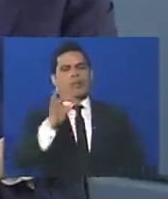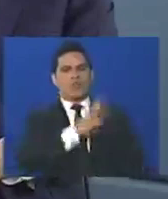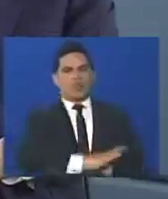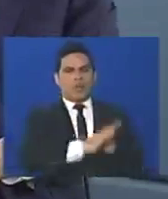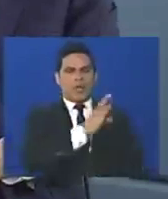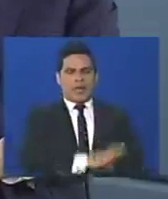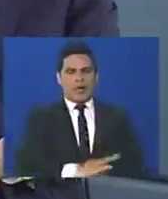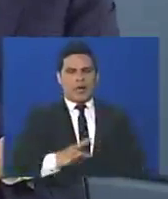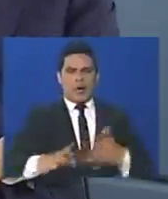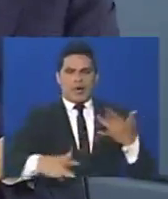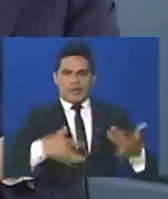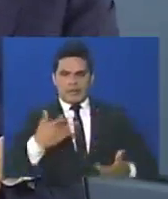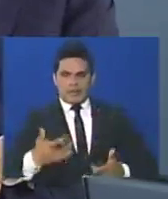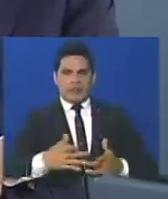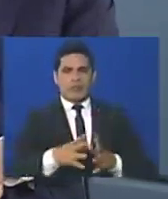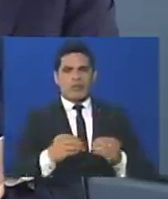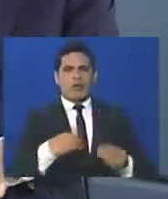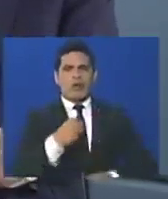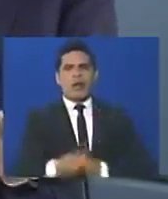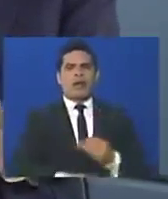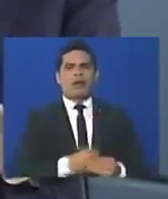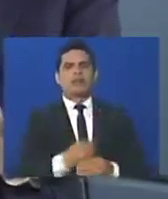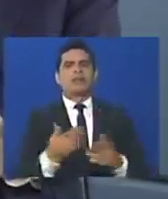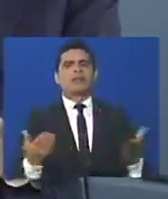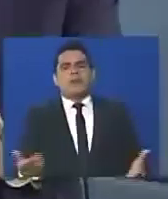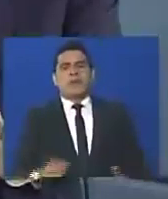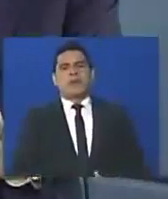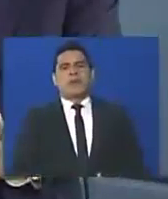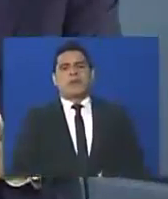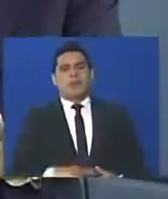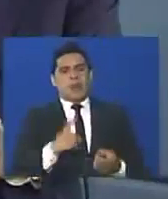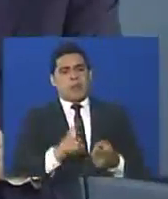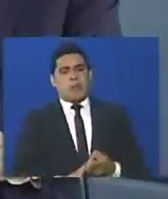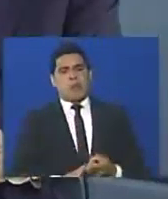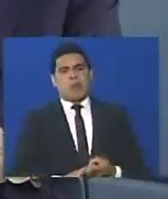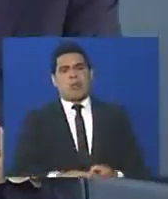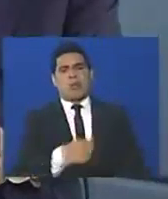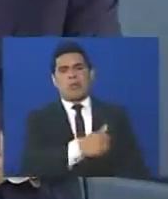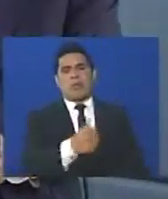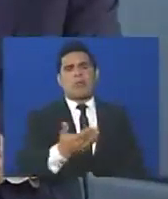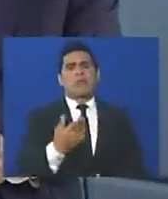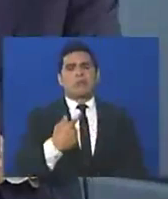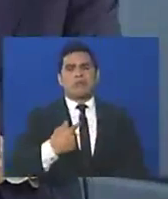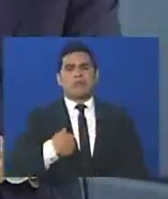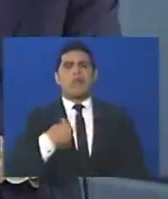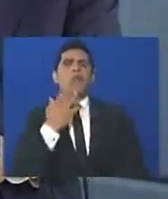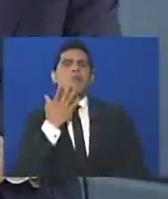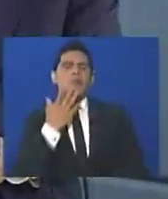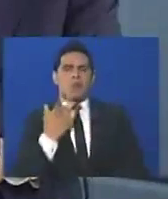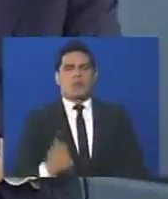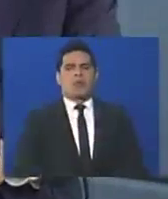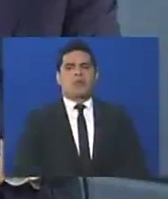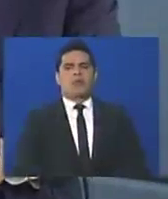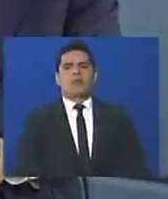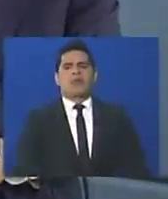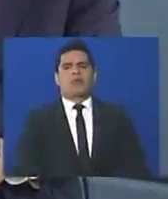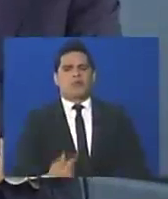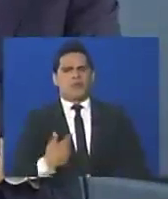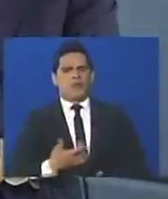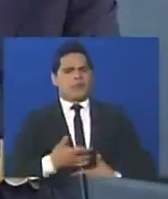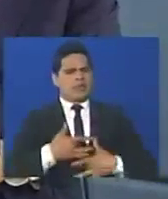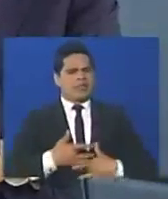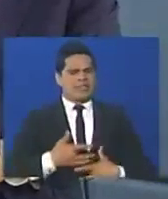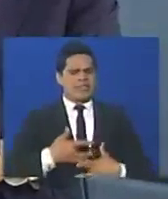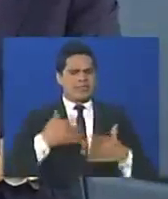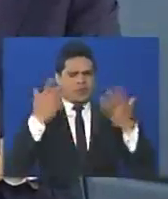activos, deben hacer lo que depende de lo que está cada quien, yo por ejemplo me siento, me siento muy contrariado,